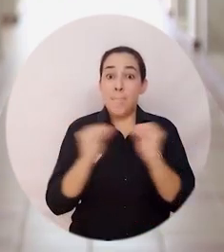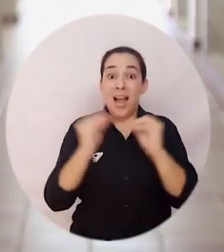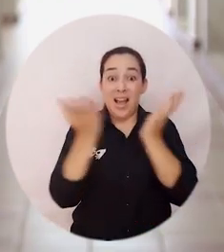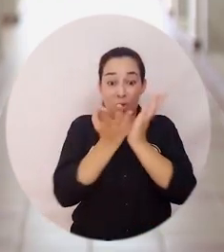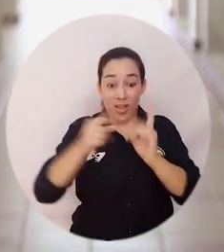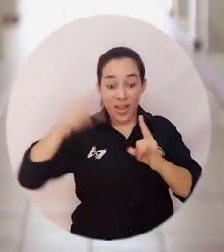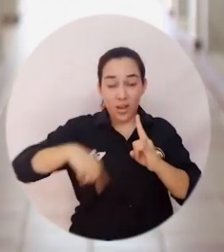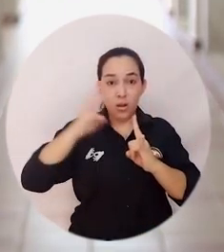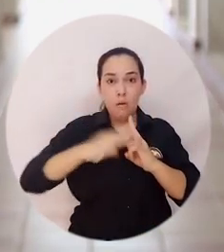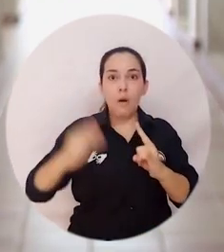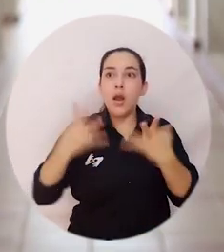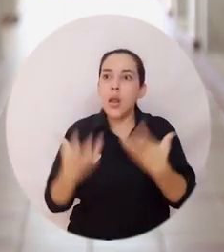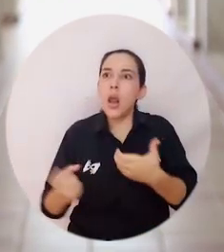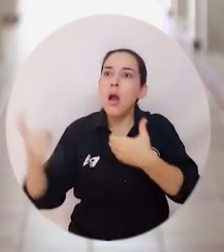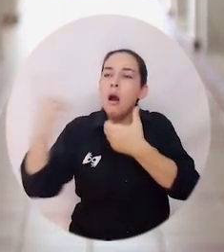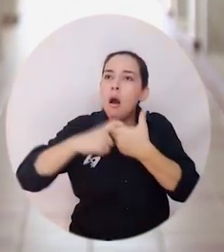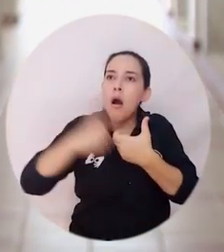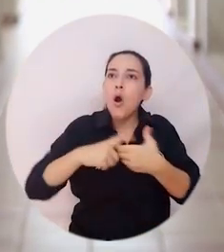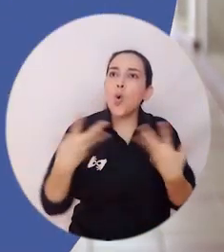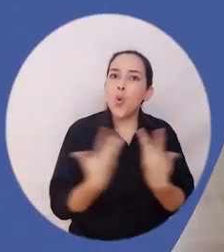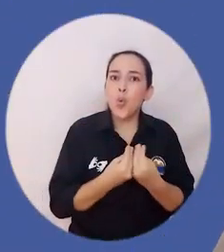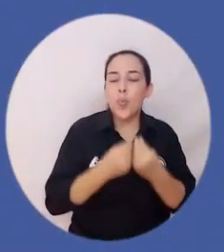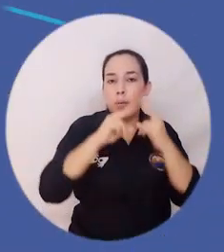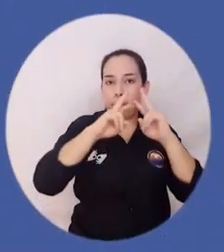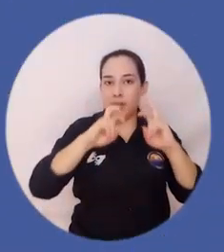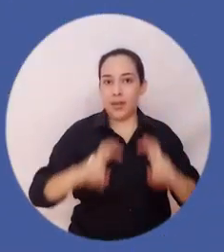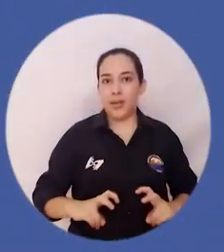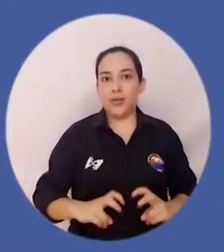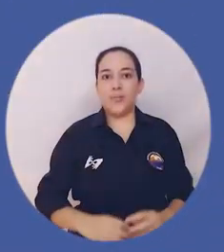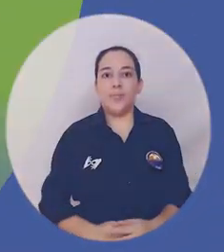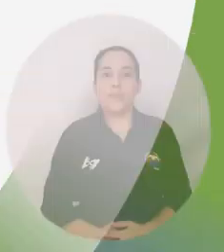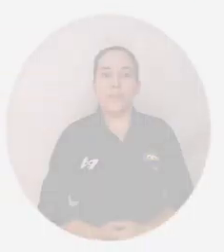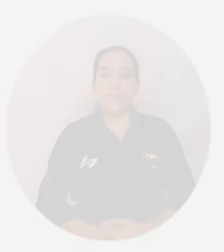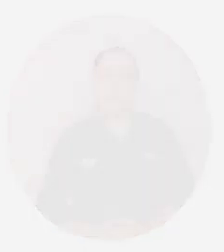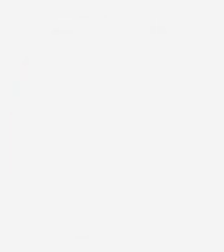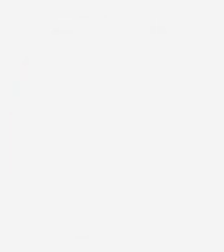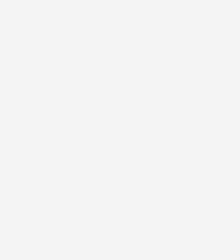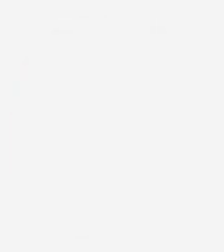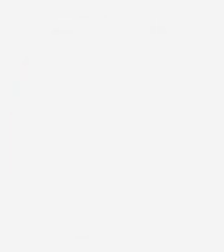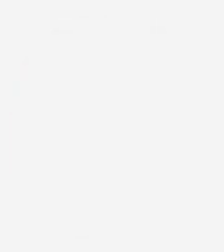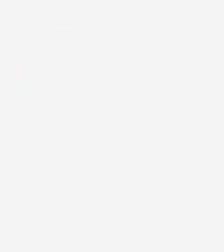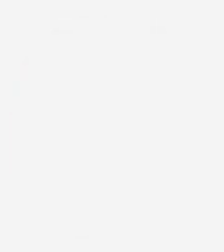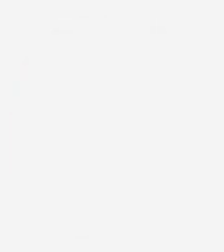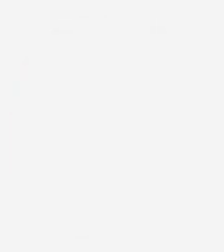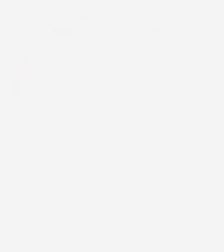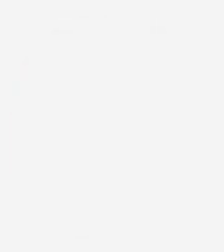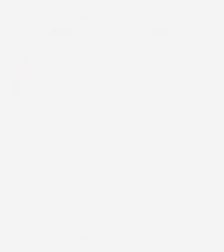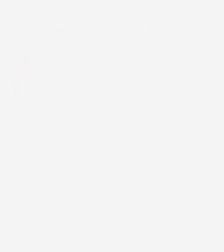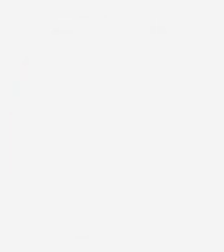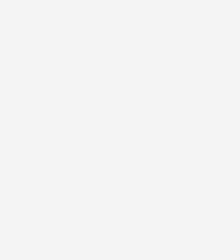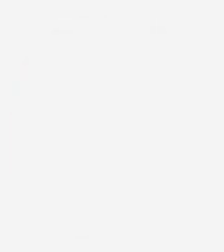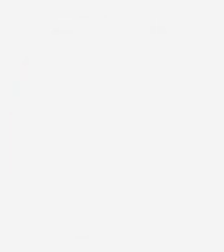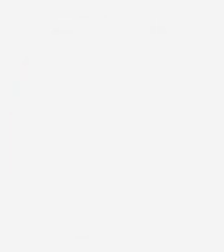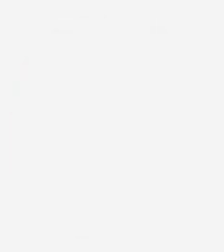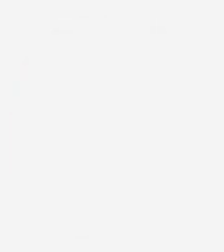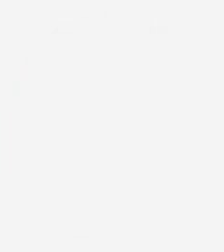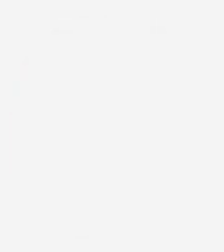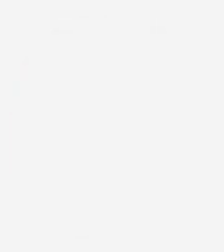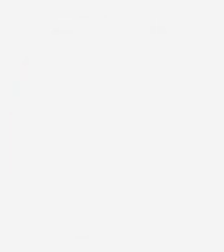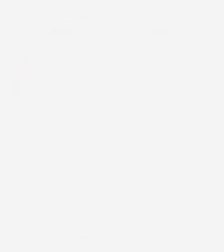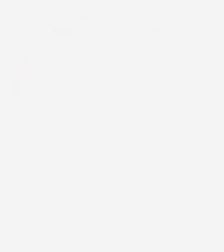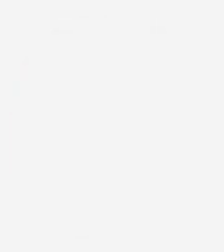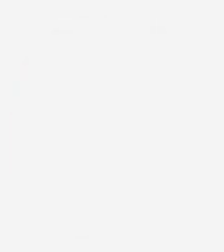estudiantes del alma mater quieran vincularse a estos grupos de investigación. Universidad del Magdalena, aún más incluyente e